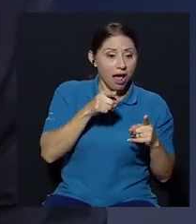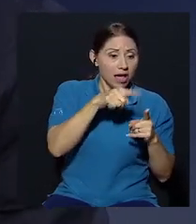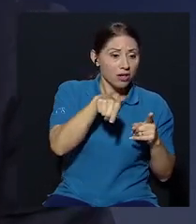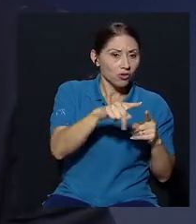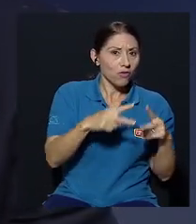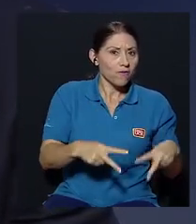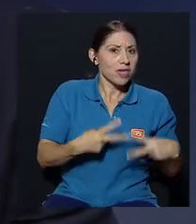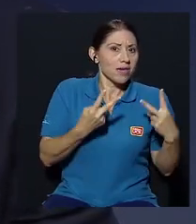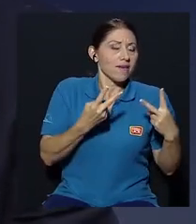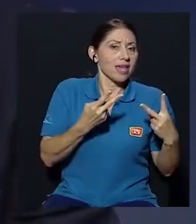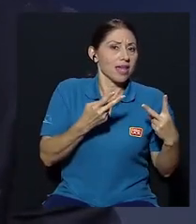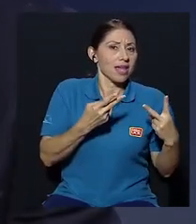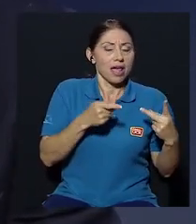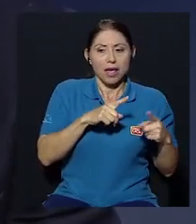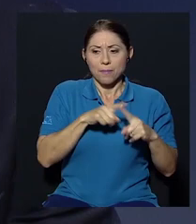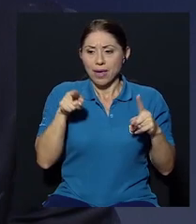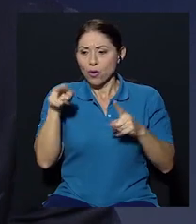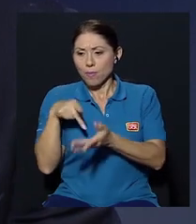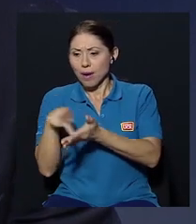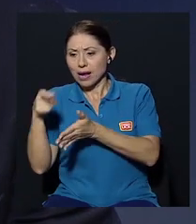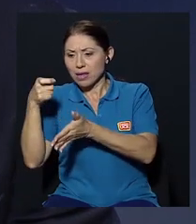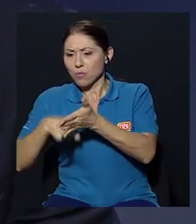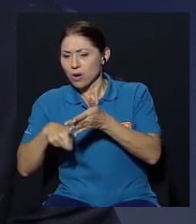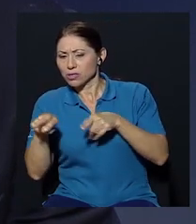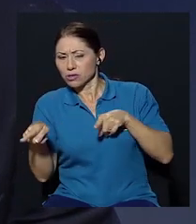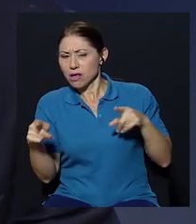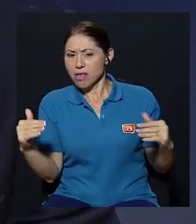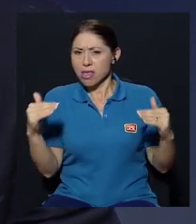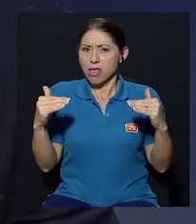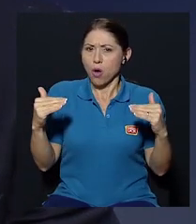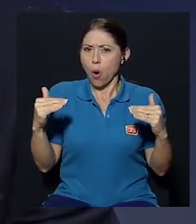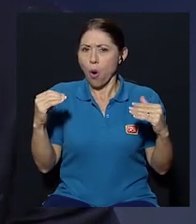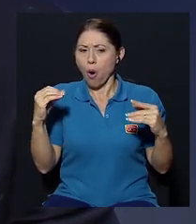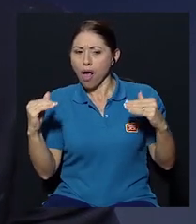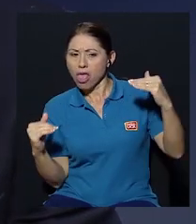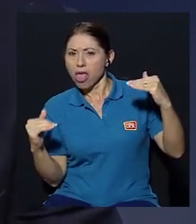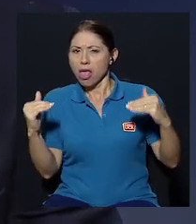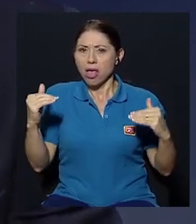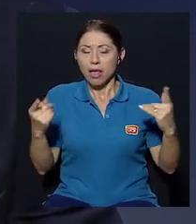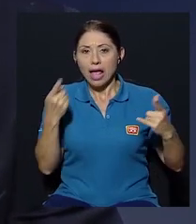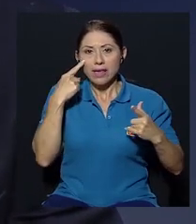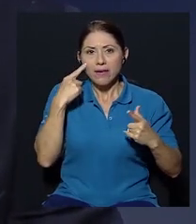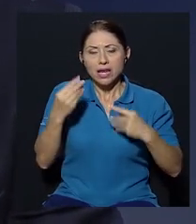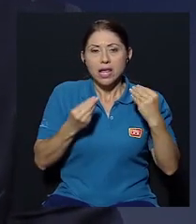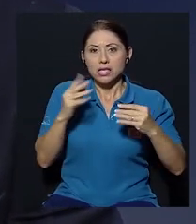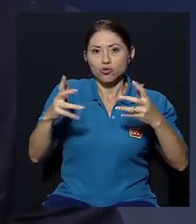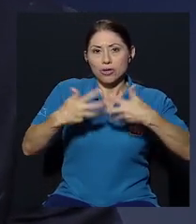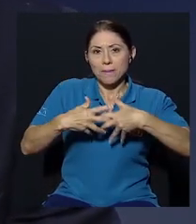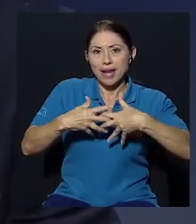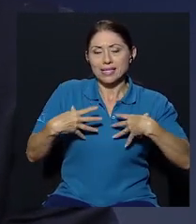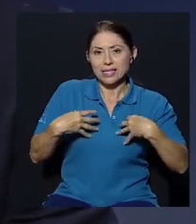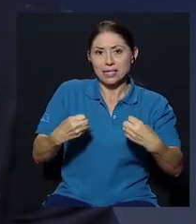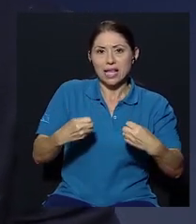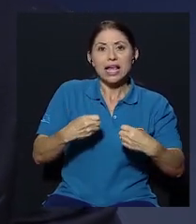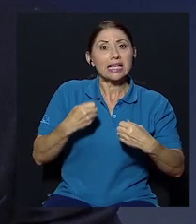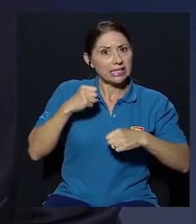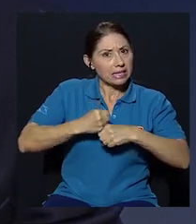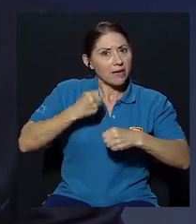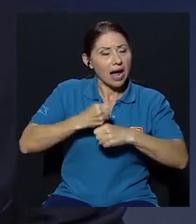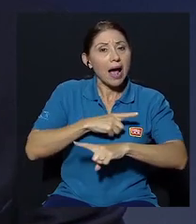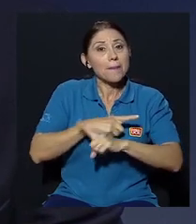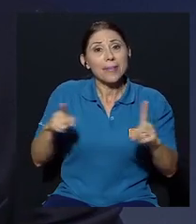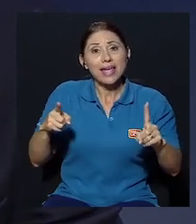a la tributación que tienen y la salud de sus empresas y se hace lo máximo pero